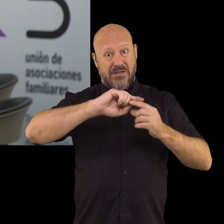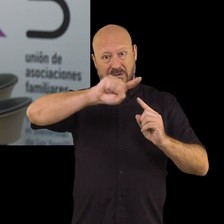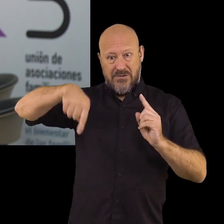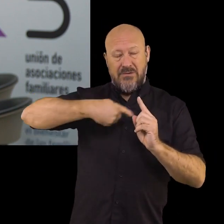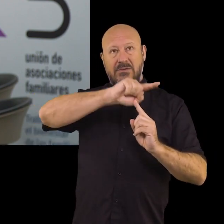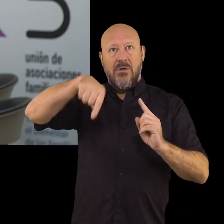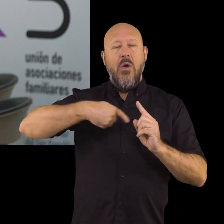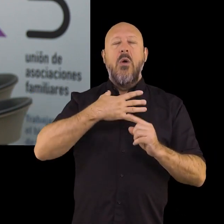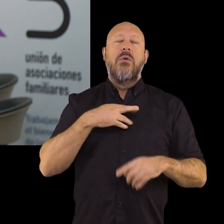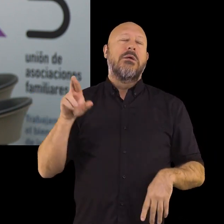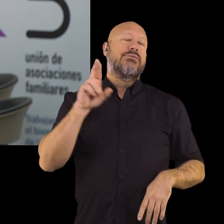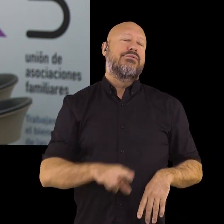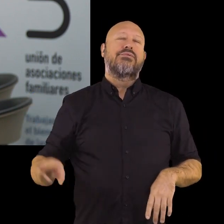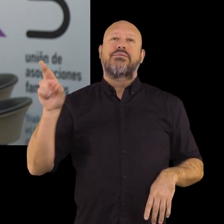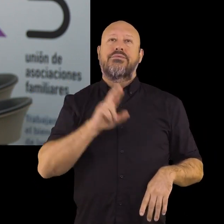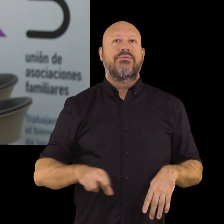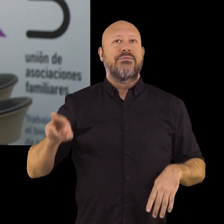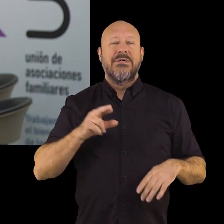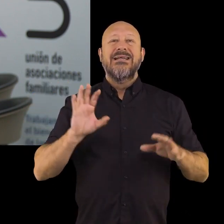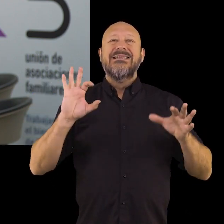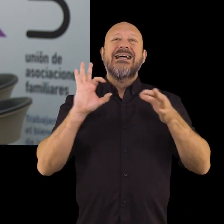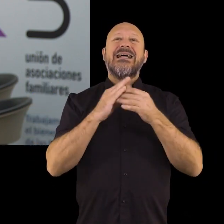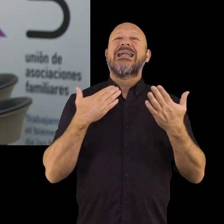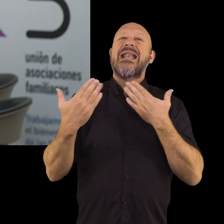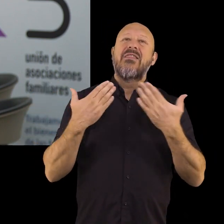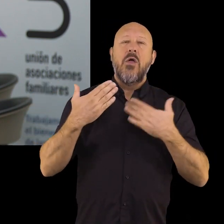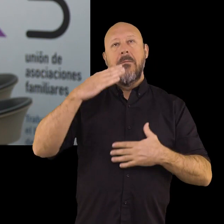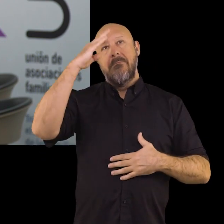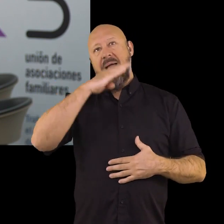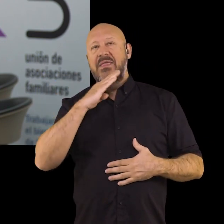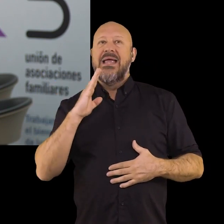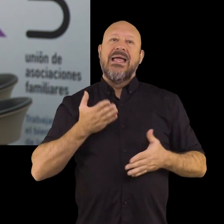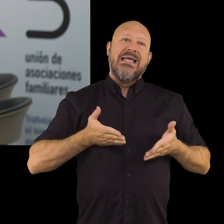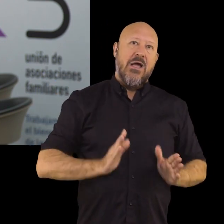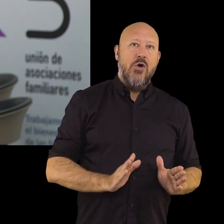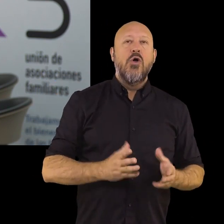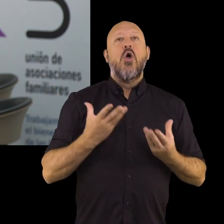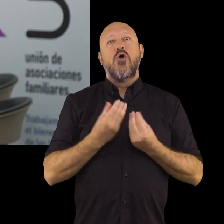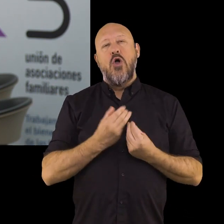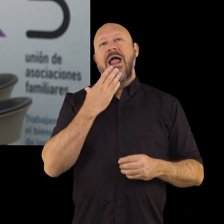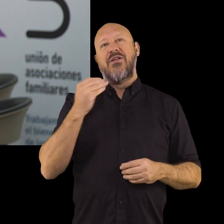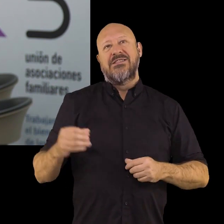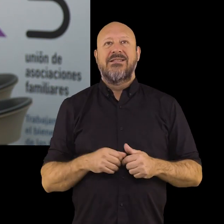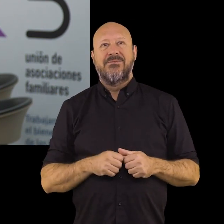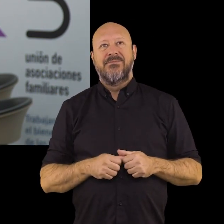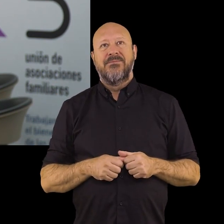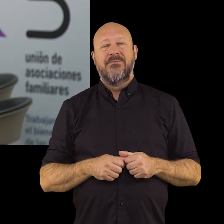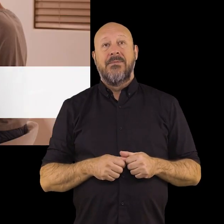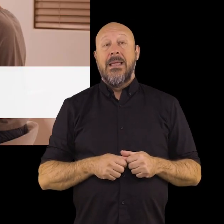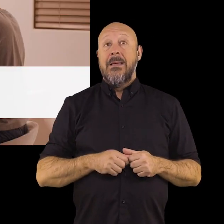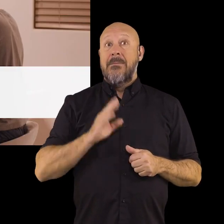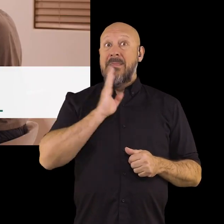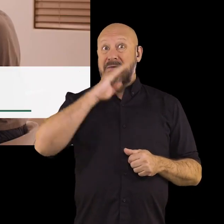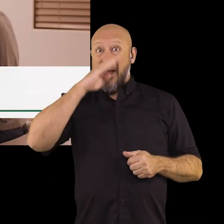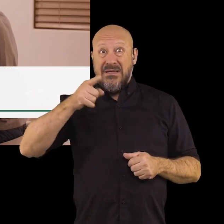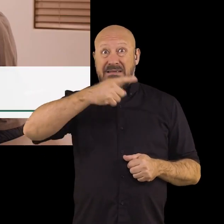proceso se puede dar una y otra vez en las relaciones padre e hijo con adolescente.